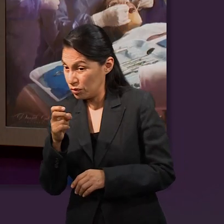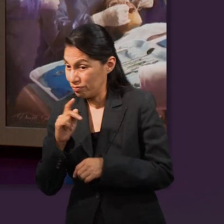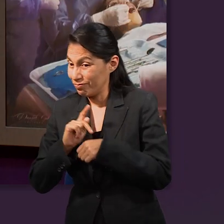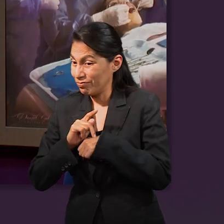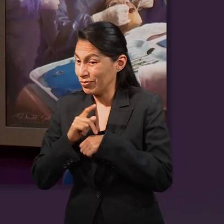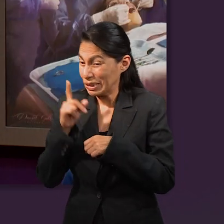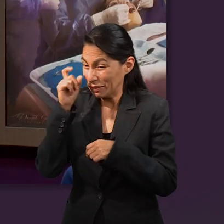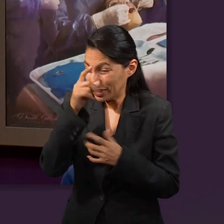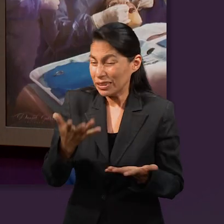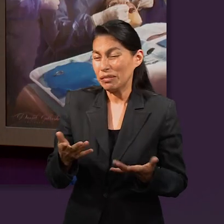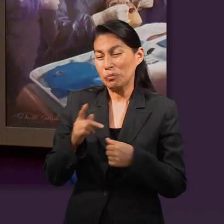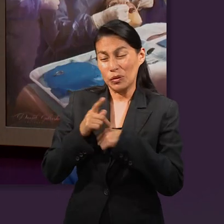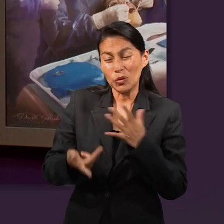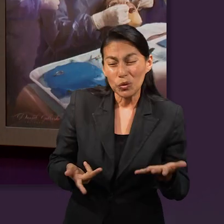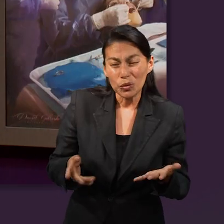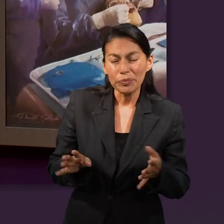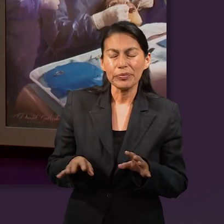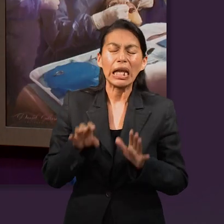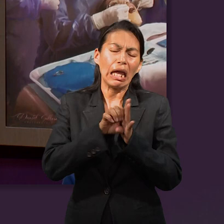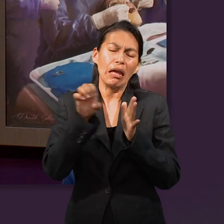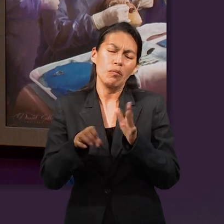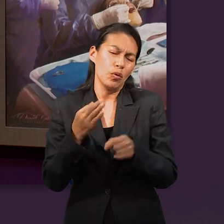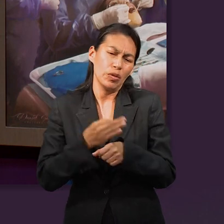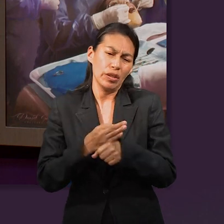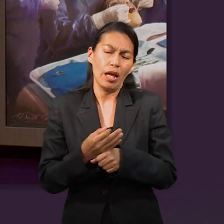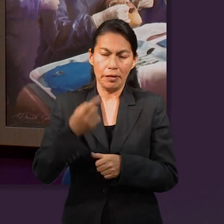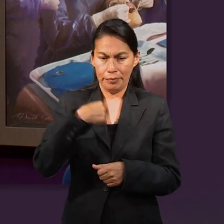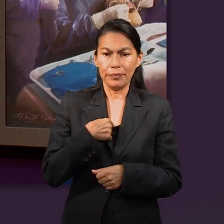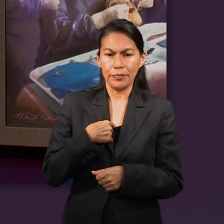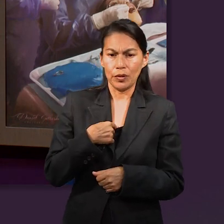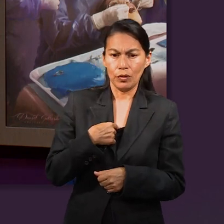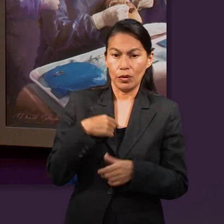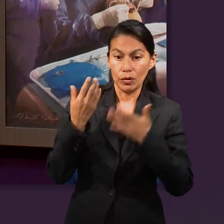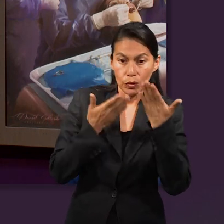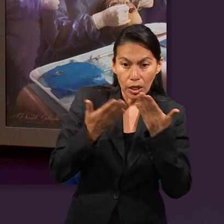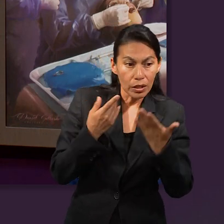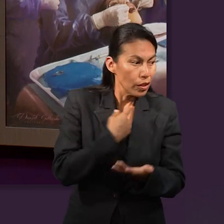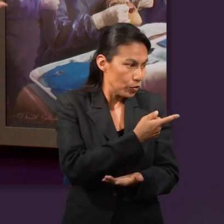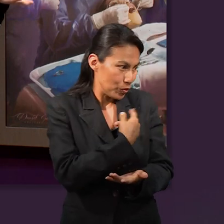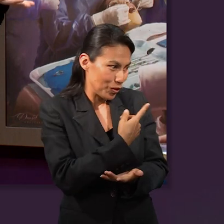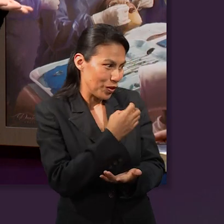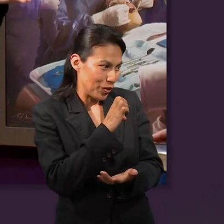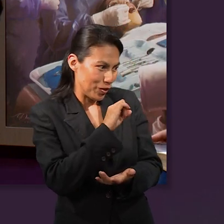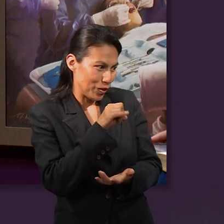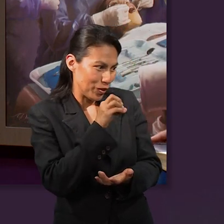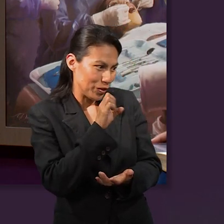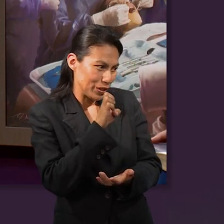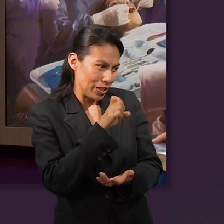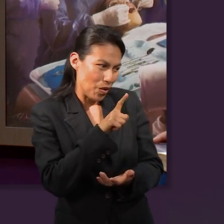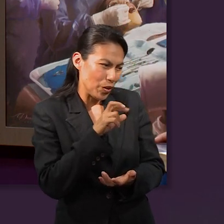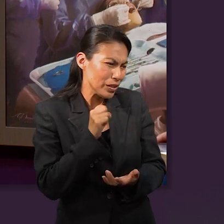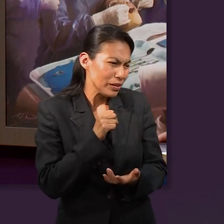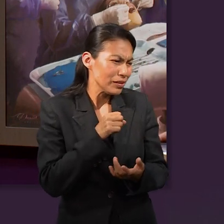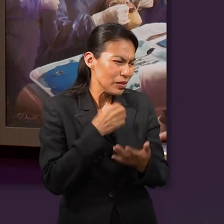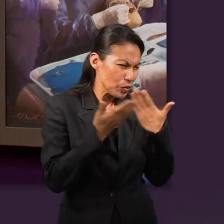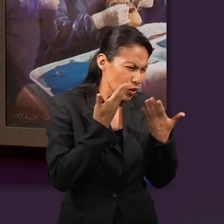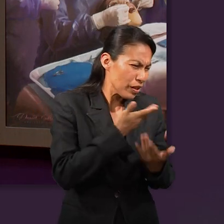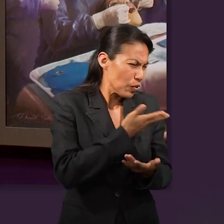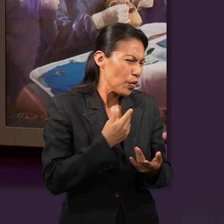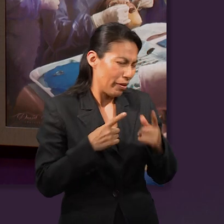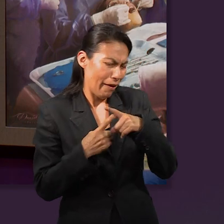llega, llega a ser muy peligroso, ¿no? Por ejemplo, pensando, aplicándolo a nuestros días. Yo como estudiante, José Luis, como estudiantes, ¿no?